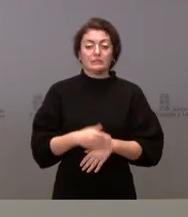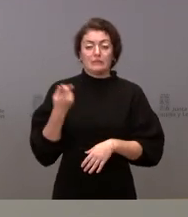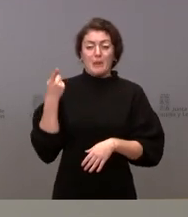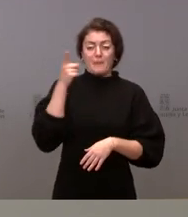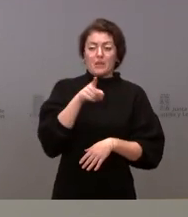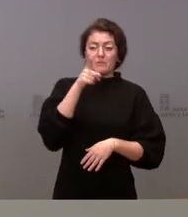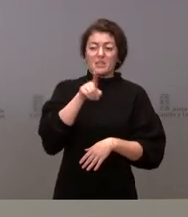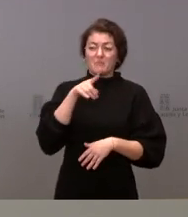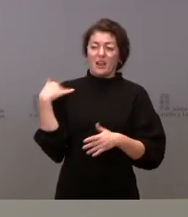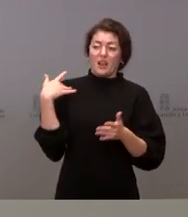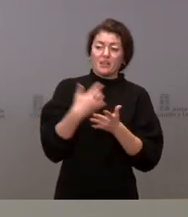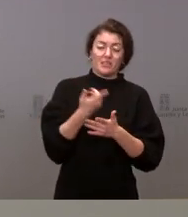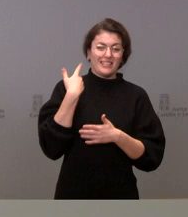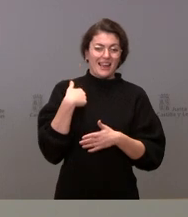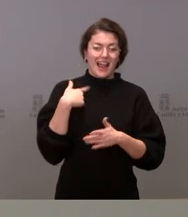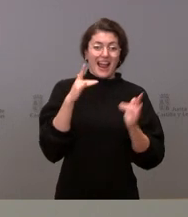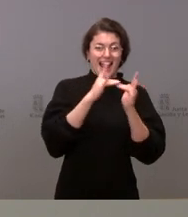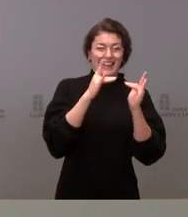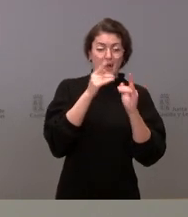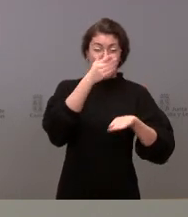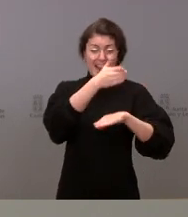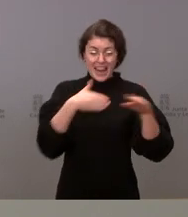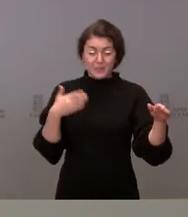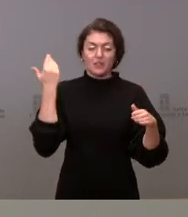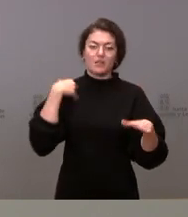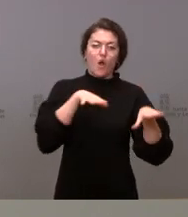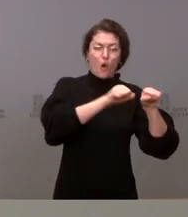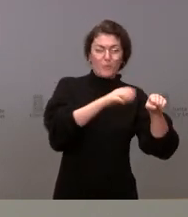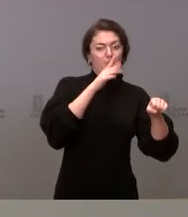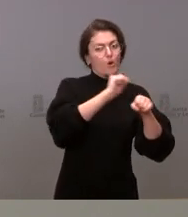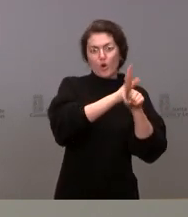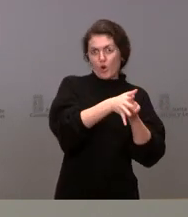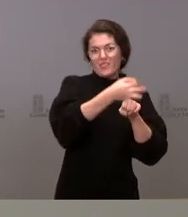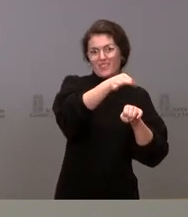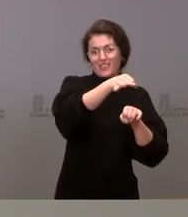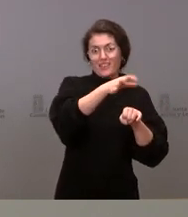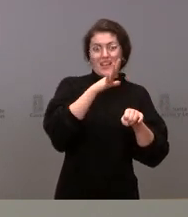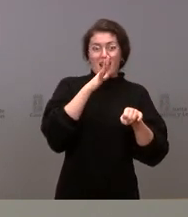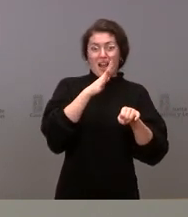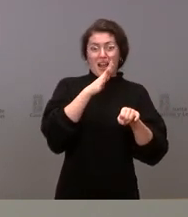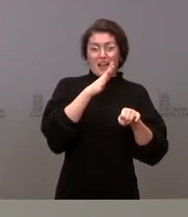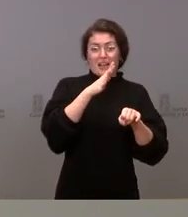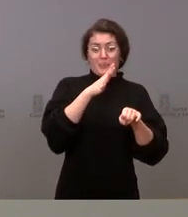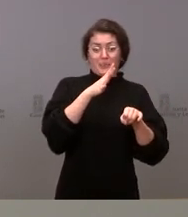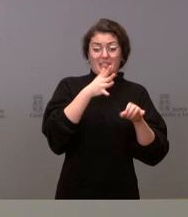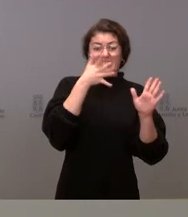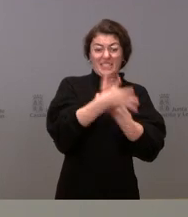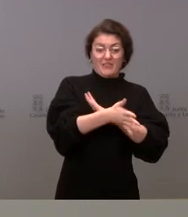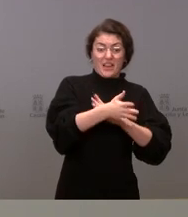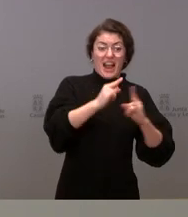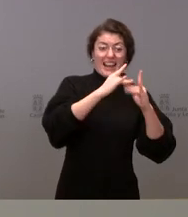ocupadas la mitad de nuestras camas por una sola patología que era el COVID y hemos tenido que triplicar hasta tres veces las camas de críticos para